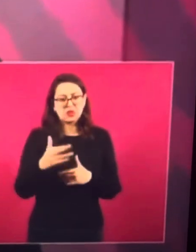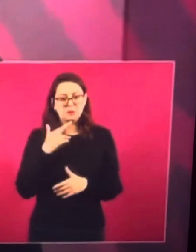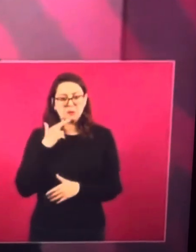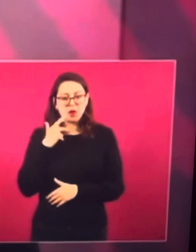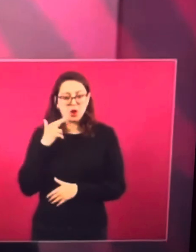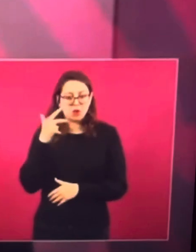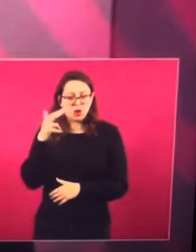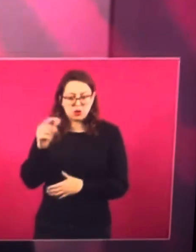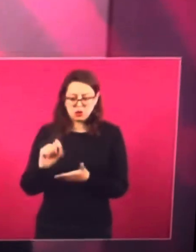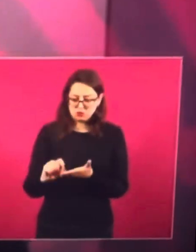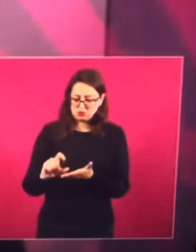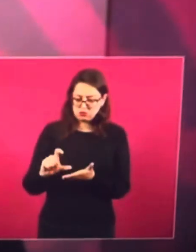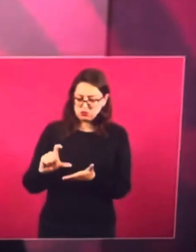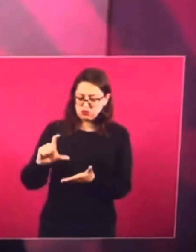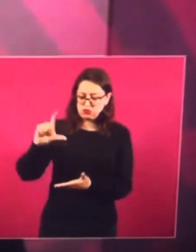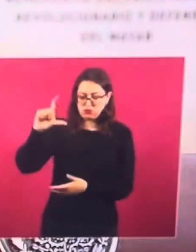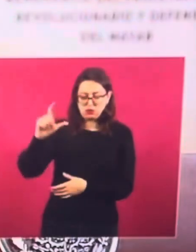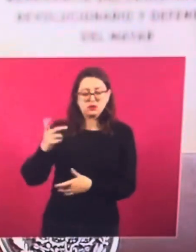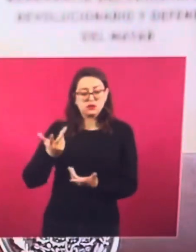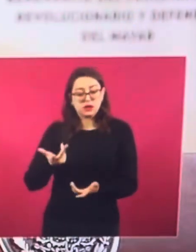como no se había visto nunca,